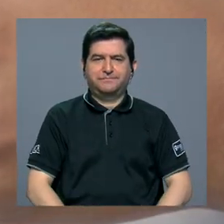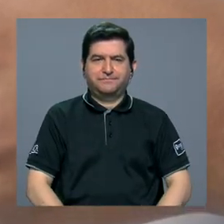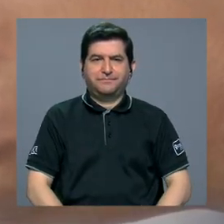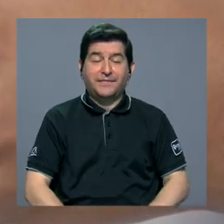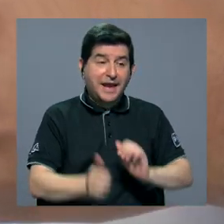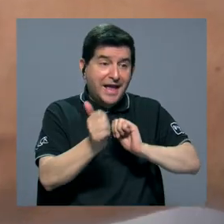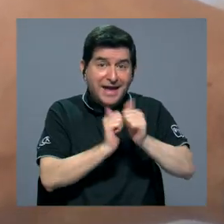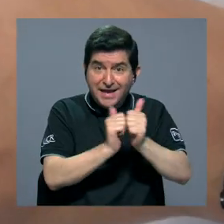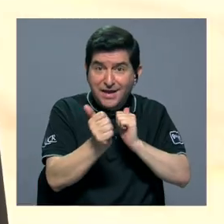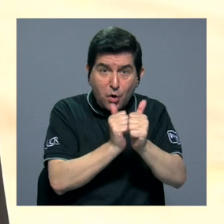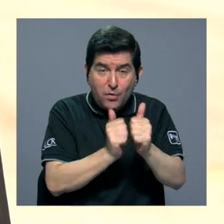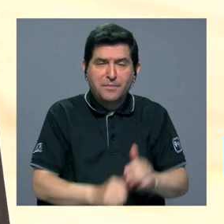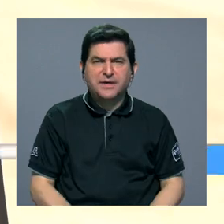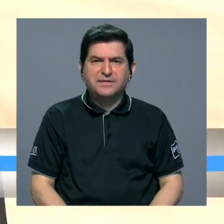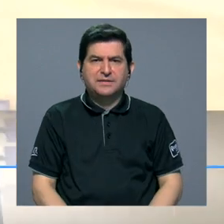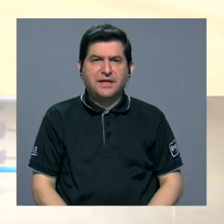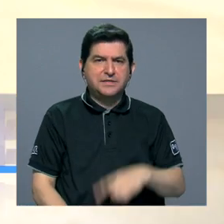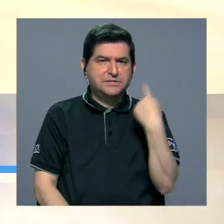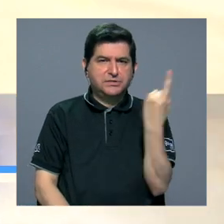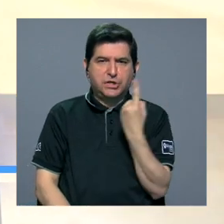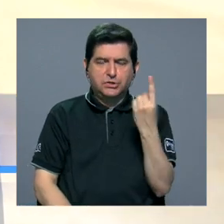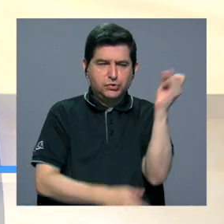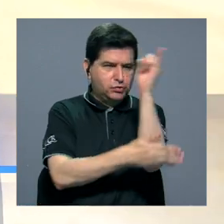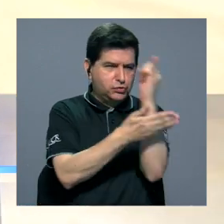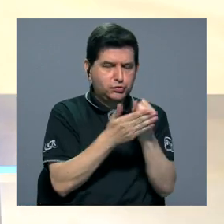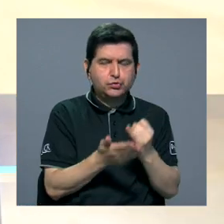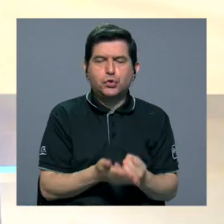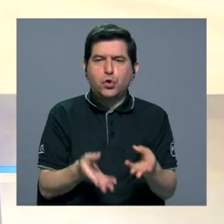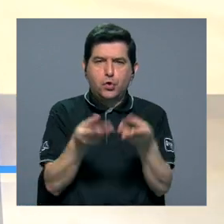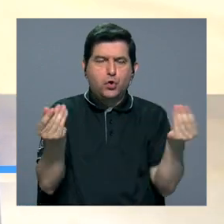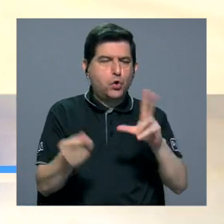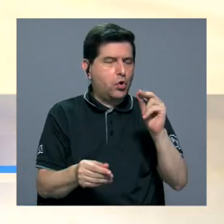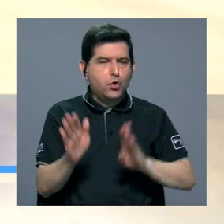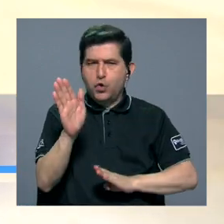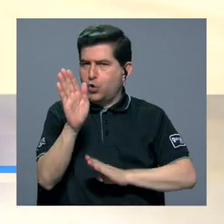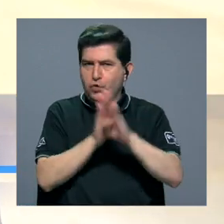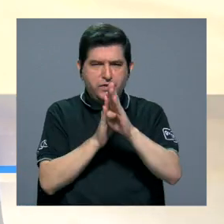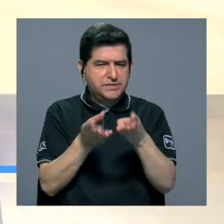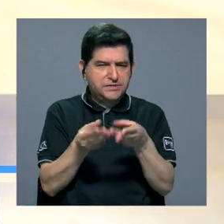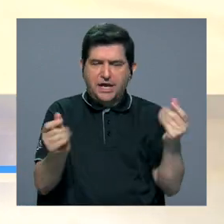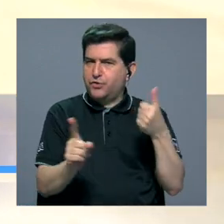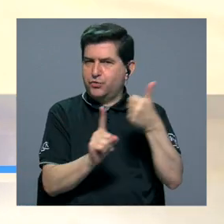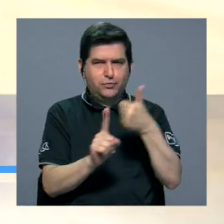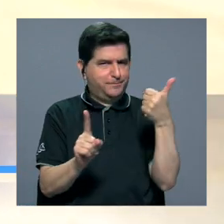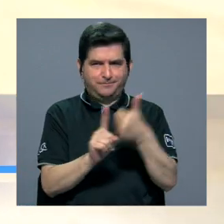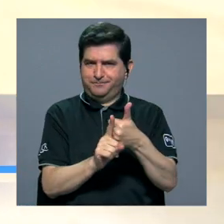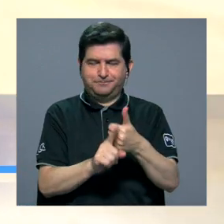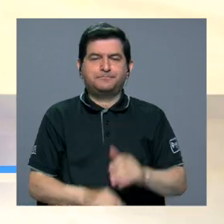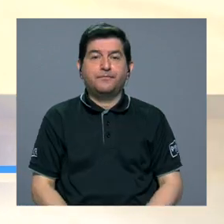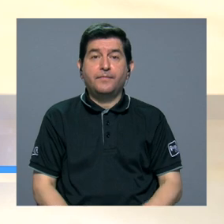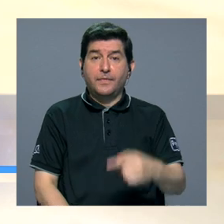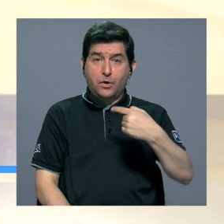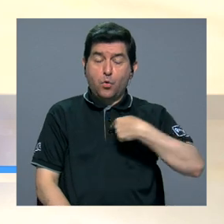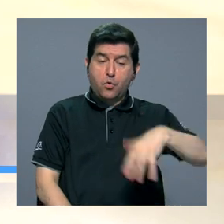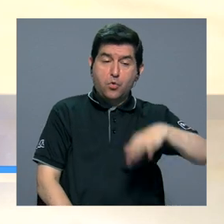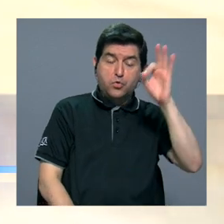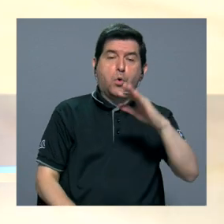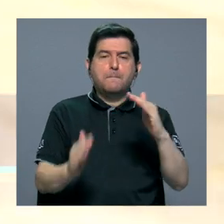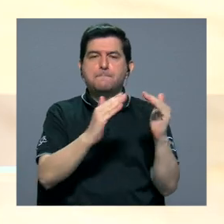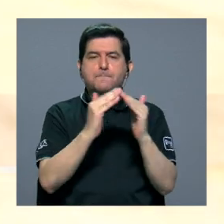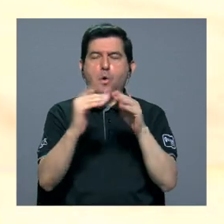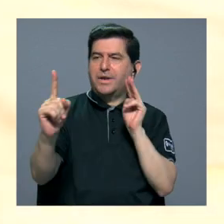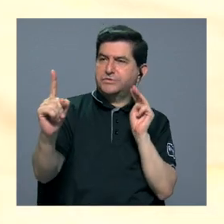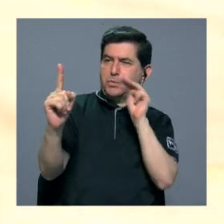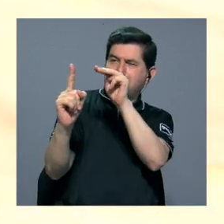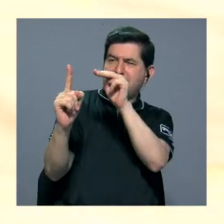La competencia se basa nada más en un diseño del producto, no en un desarrollo del producto como tal. Entonces uno escoge la población meta